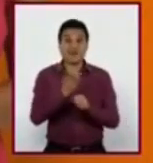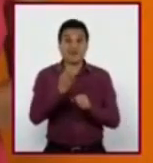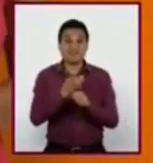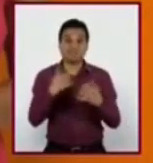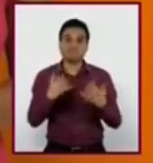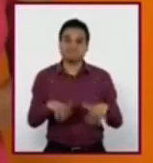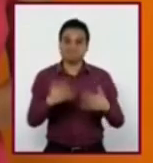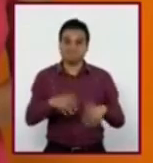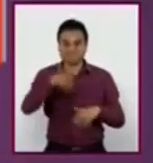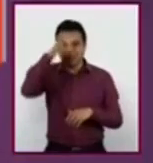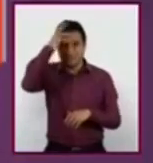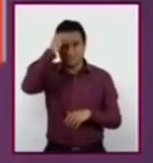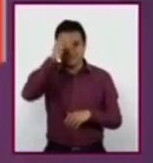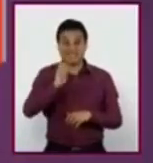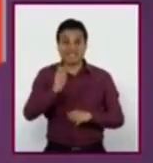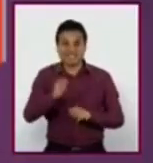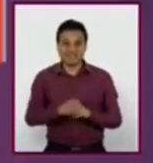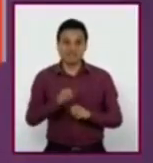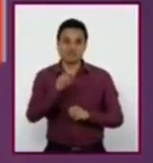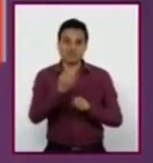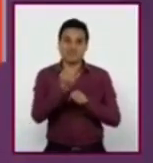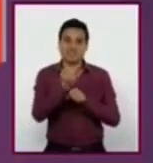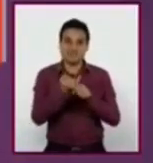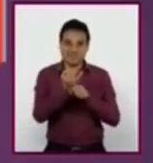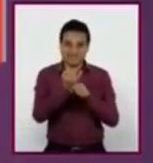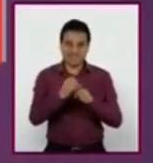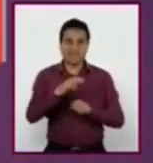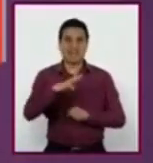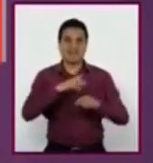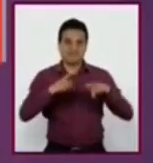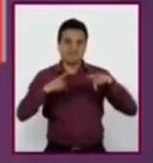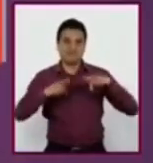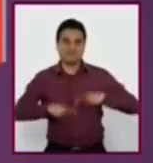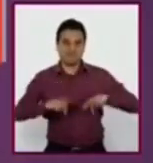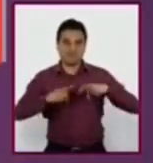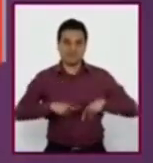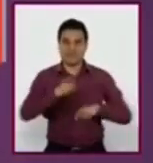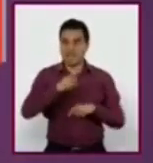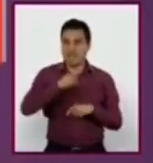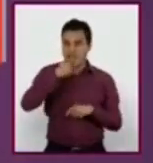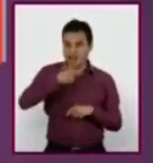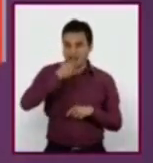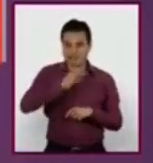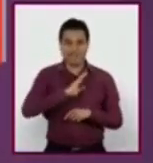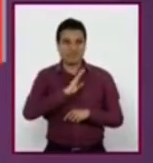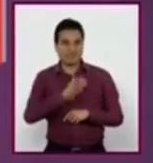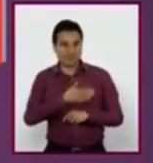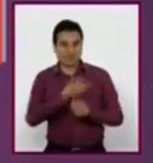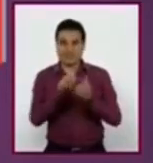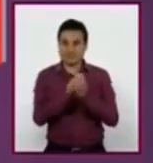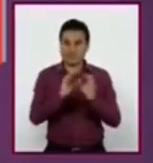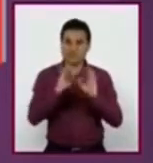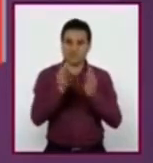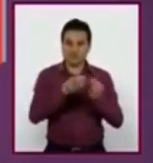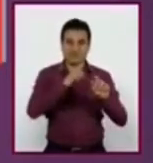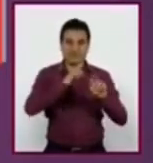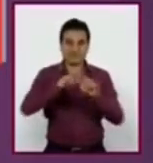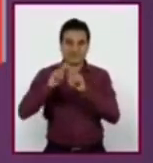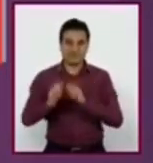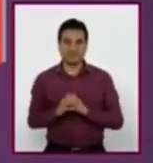con el aprendizaje esperado que investiga sobre la diversidad lingüística y cultural de los pueblos hispanohablantes.